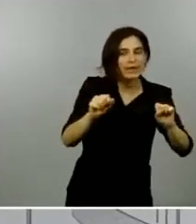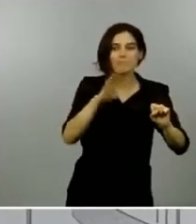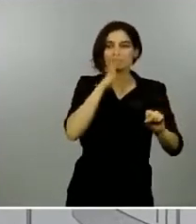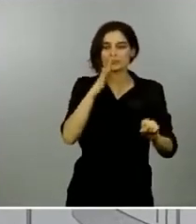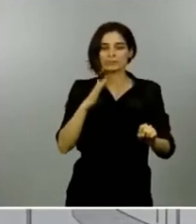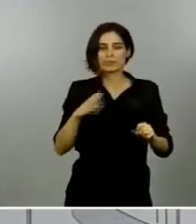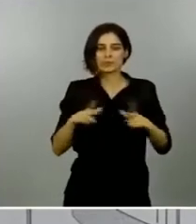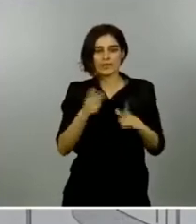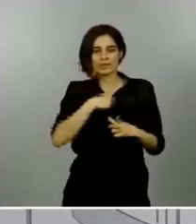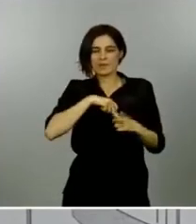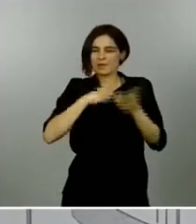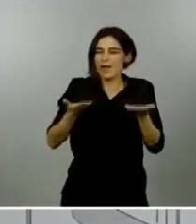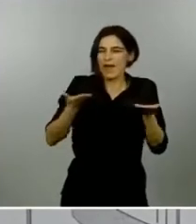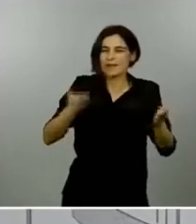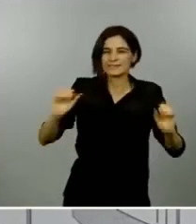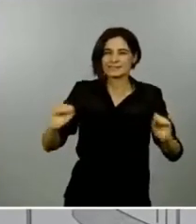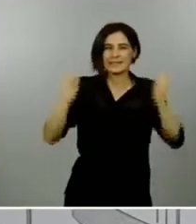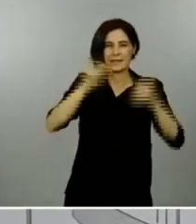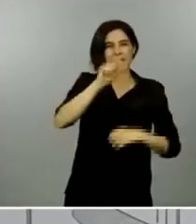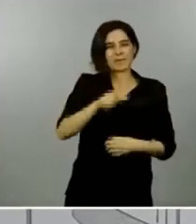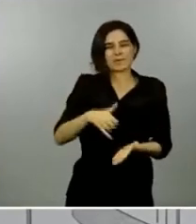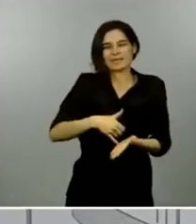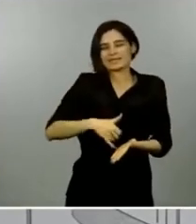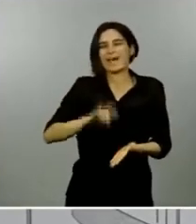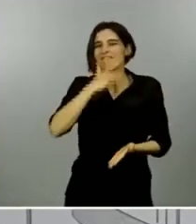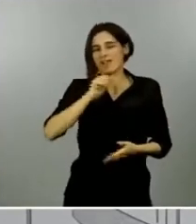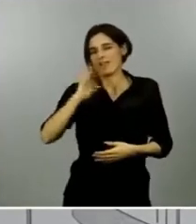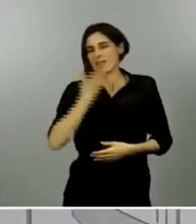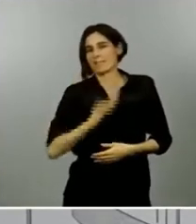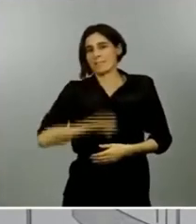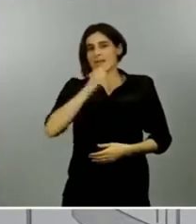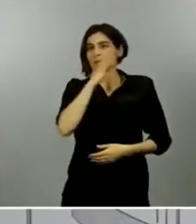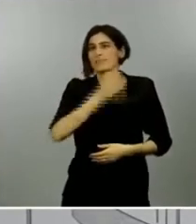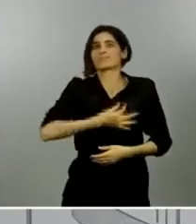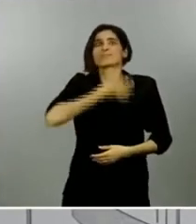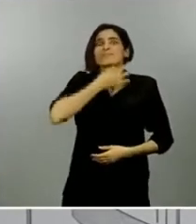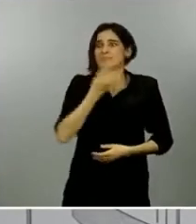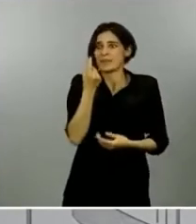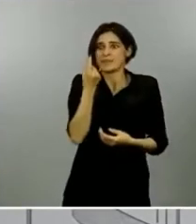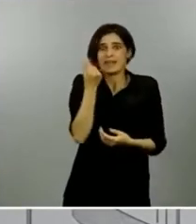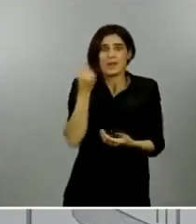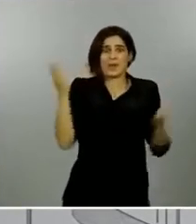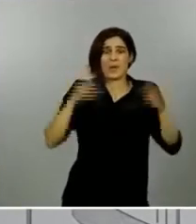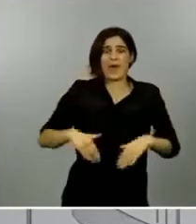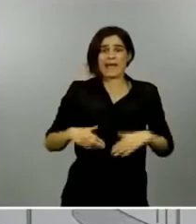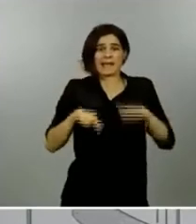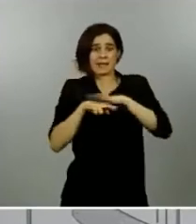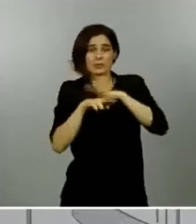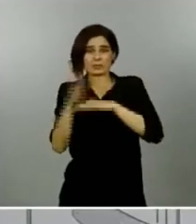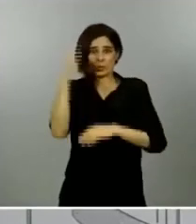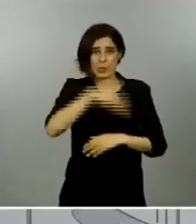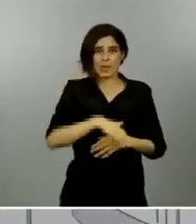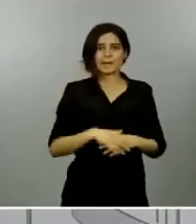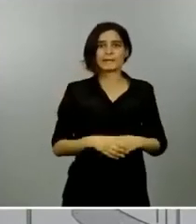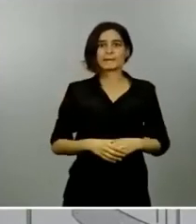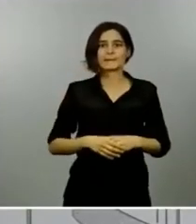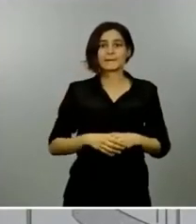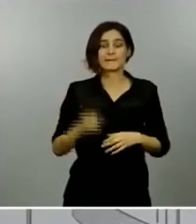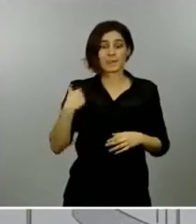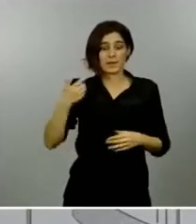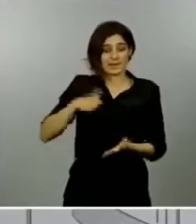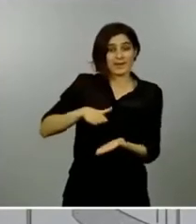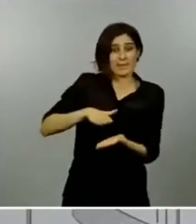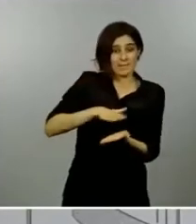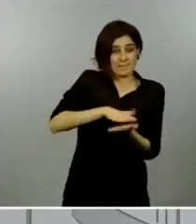la primera sacudida de esta crisis. Pero más allá de este impacto inicial, nuestro país, igual que el conjunto de